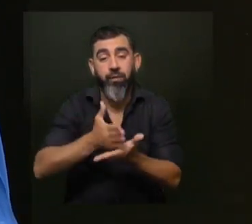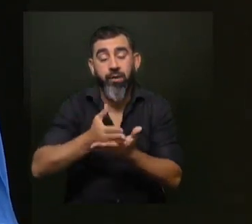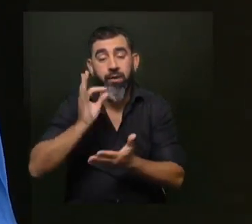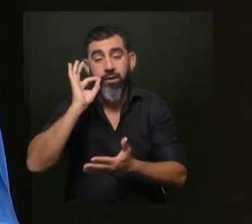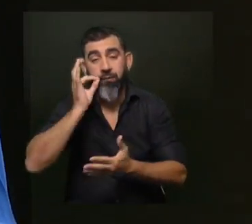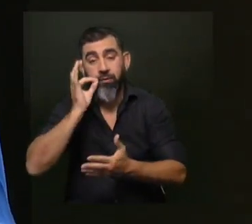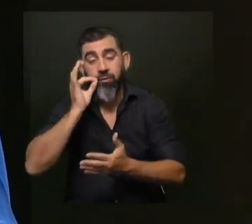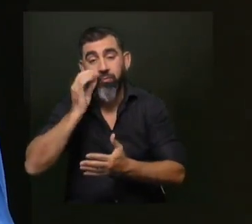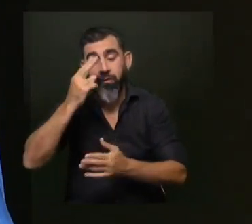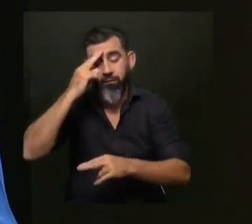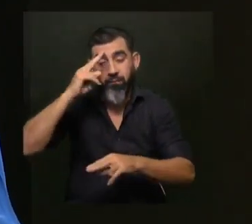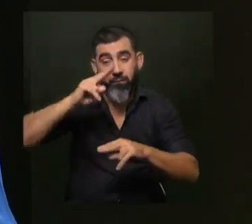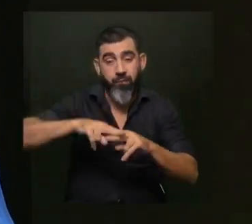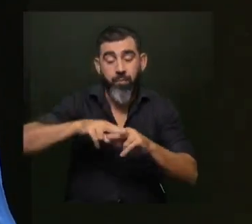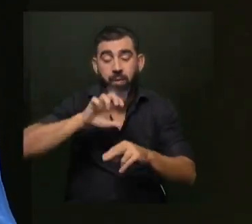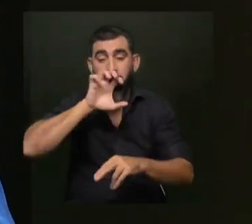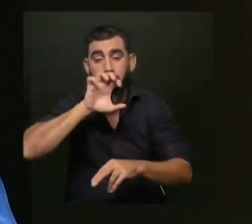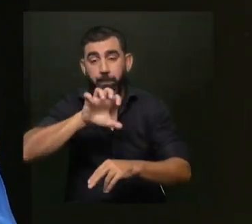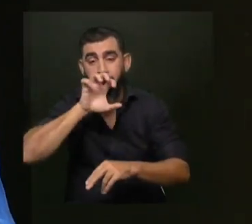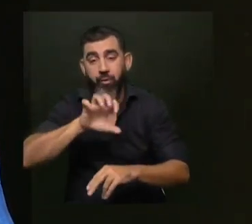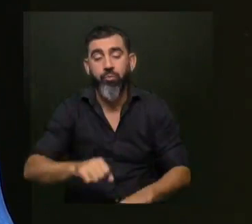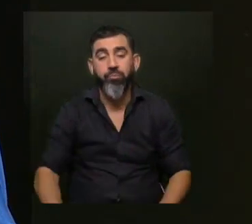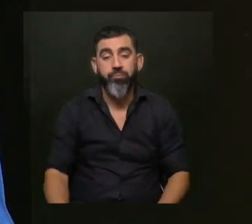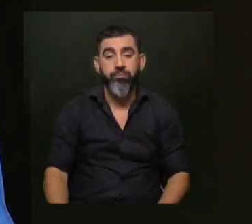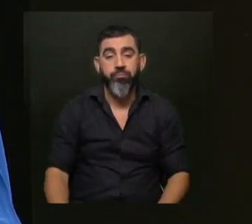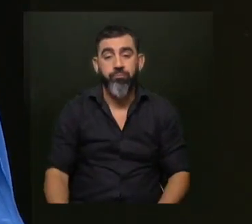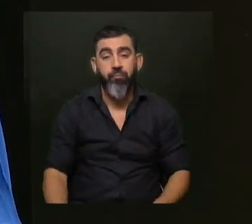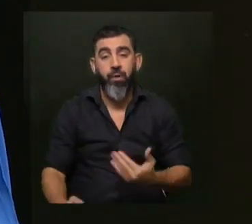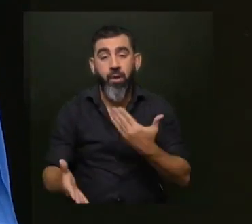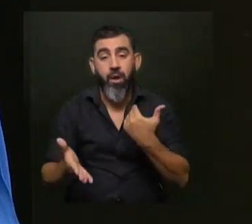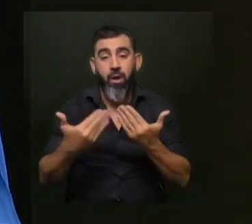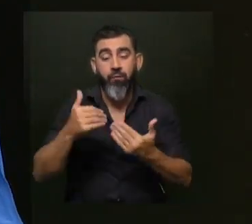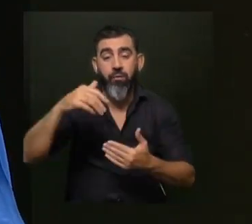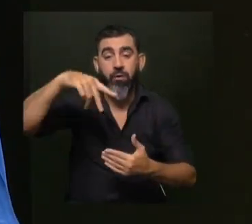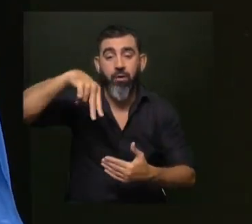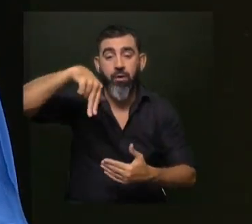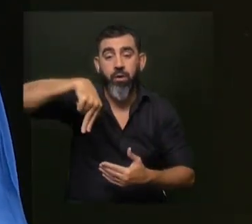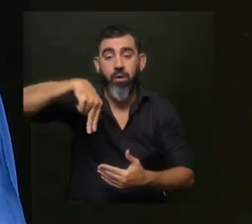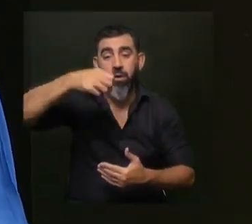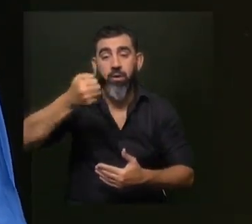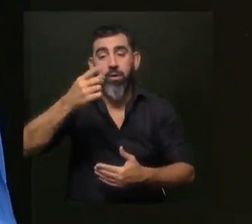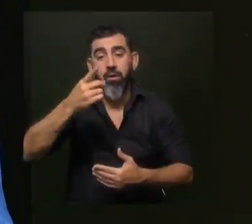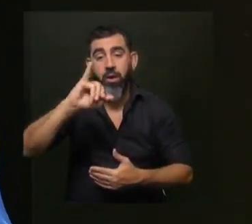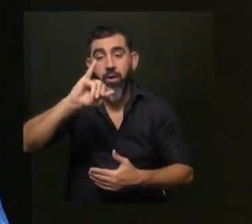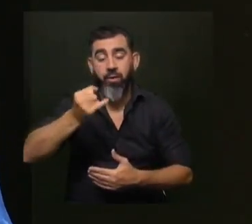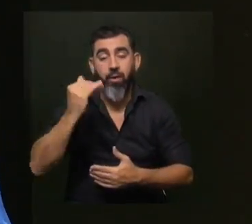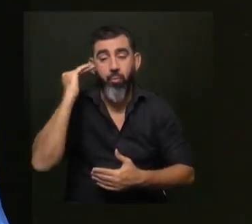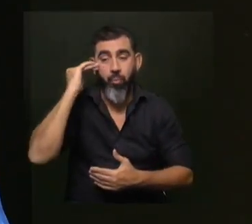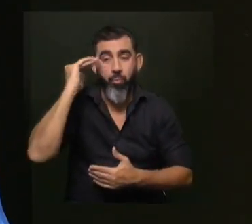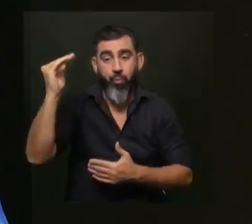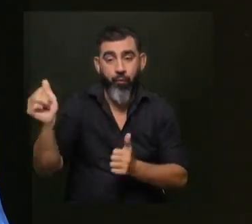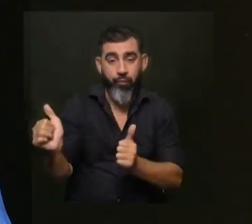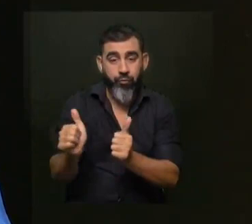para patologías de perros. Nosotros estuvimos hablando con Nadia Crociniani, que ella es profesora adjunta, ella